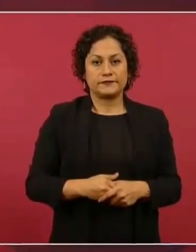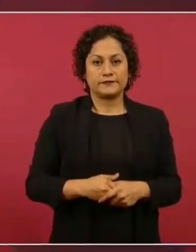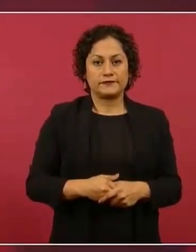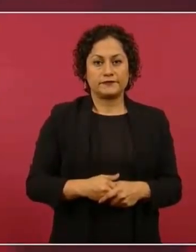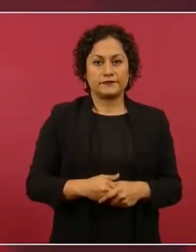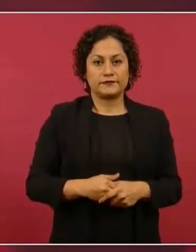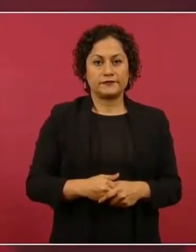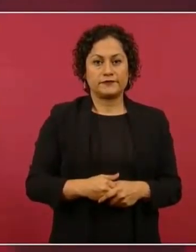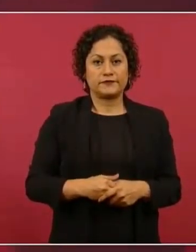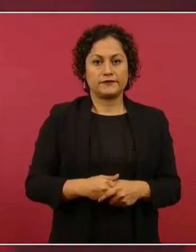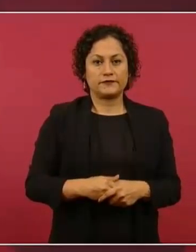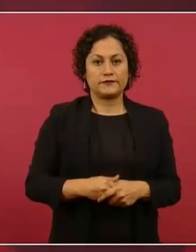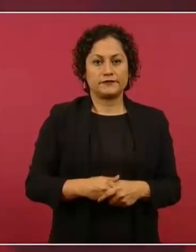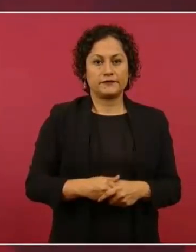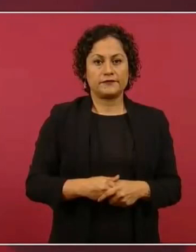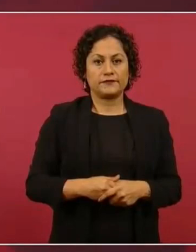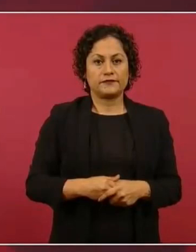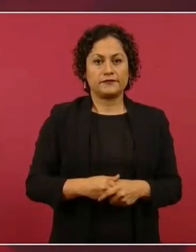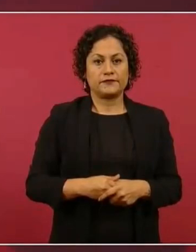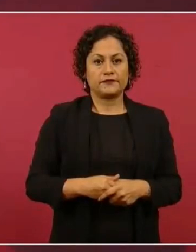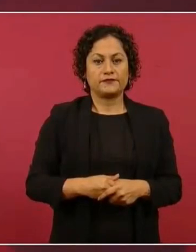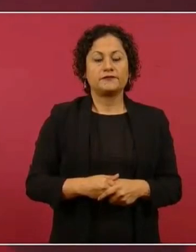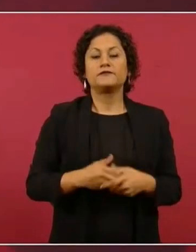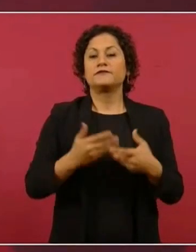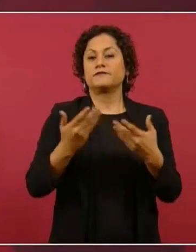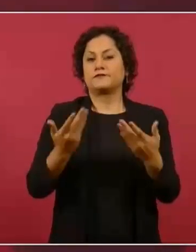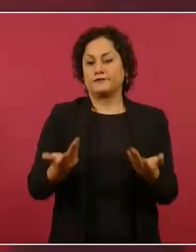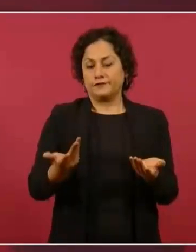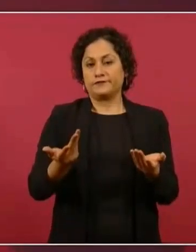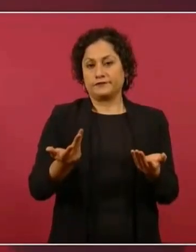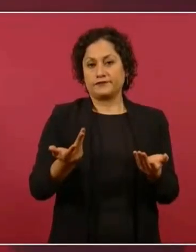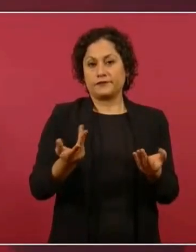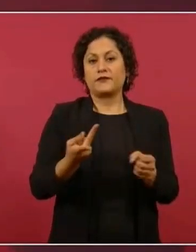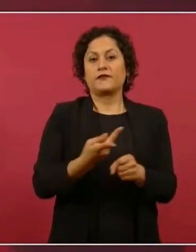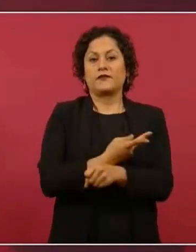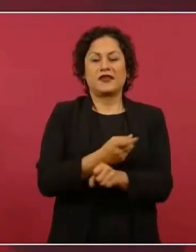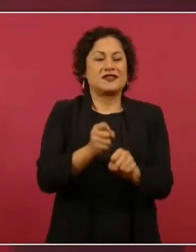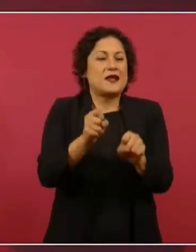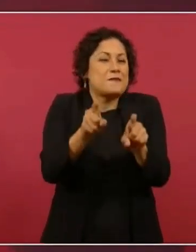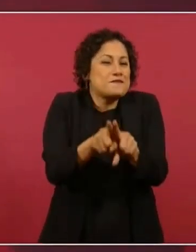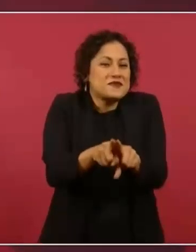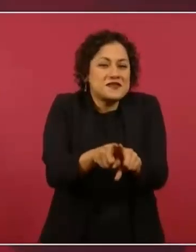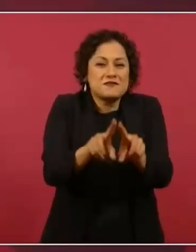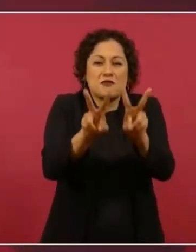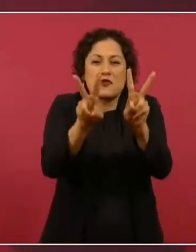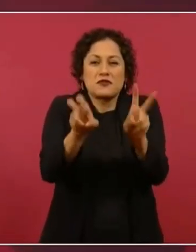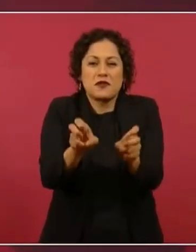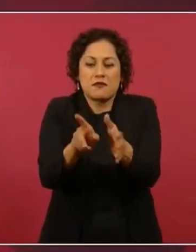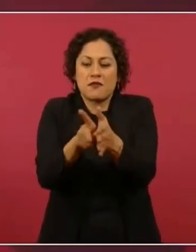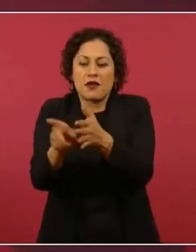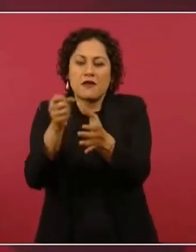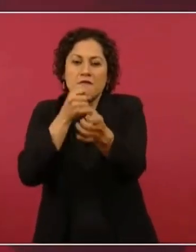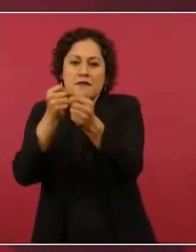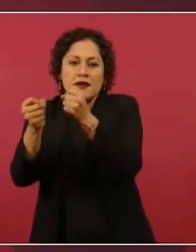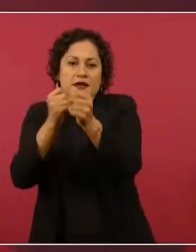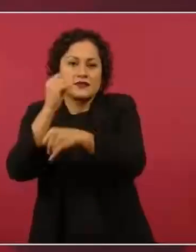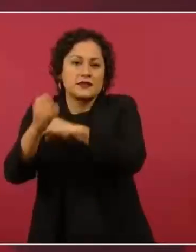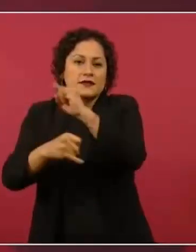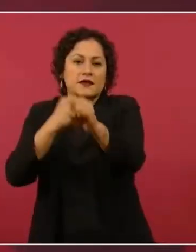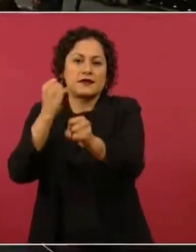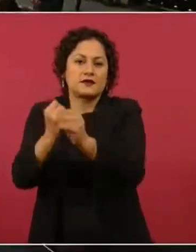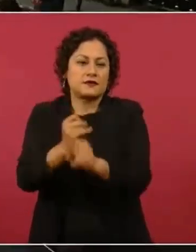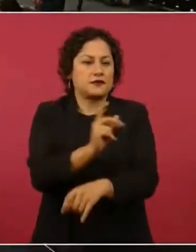está pasando con la prensa internacional, famosa.